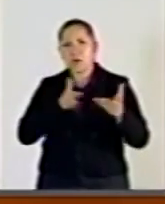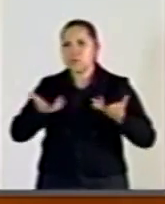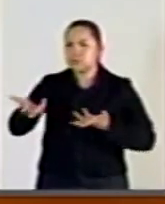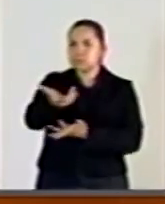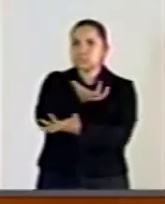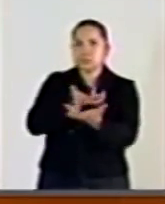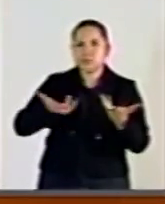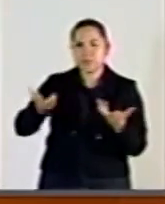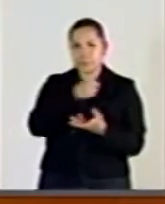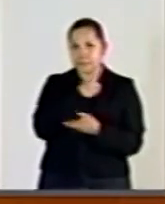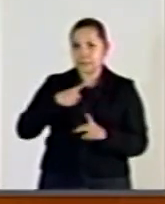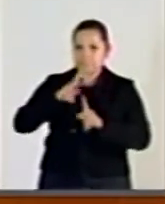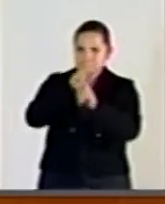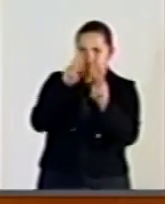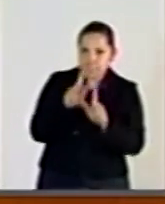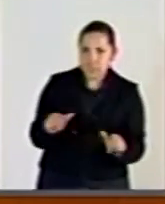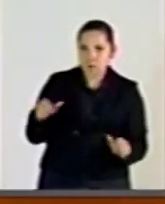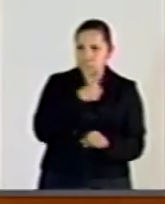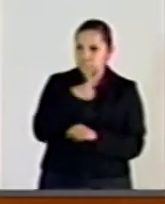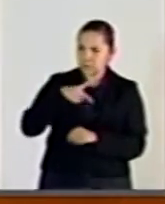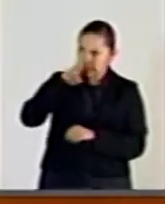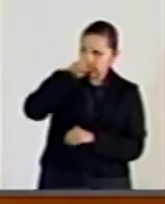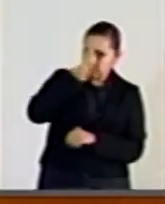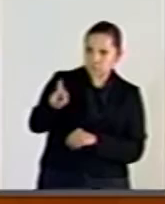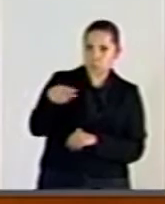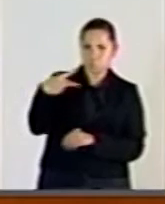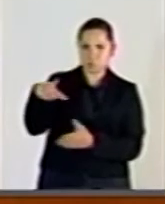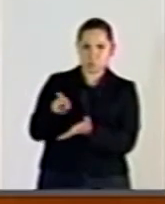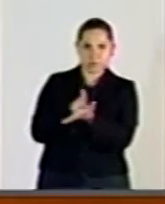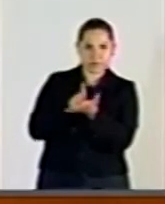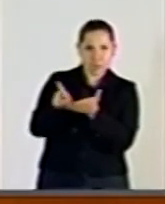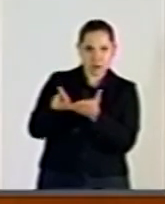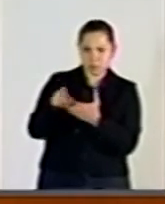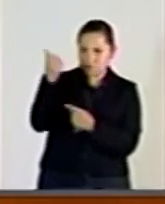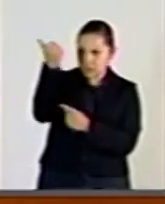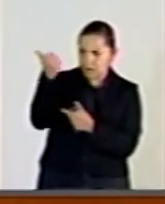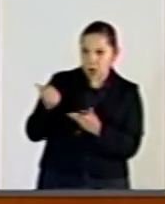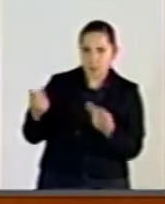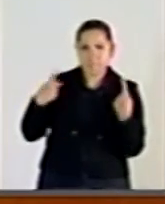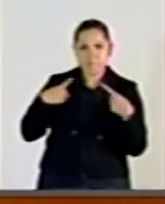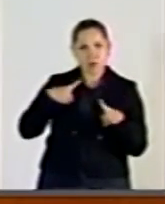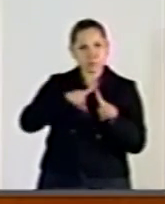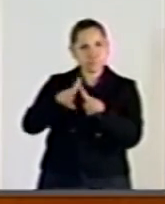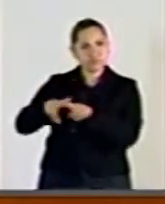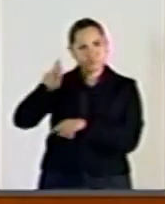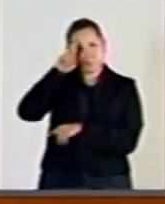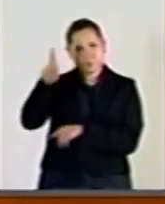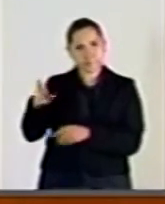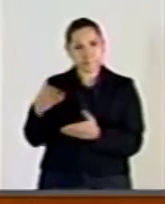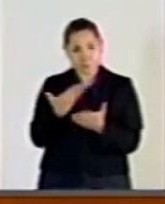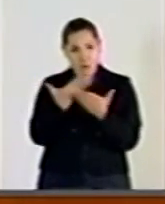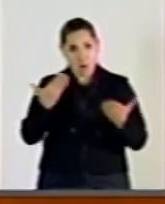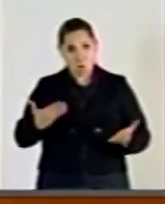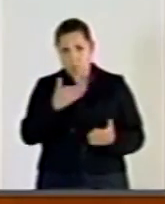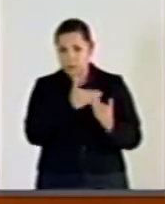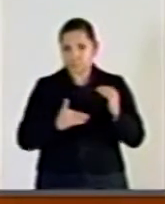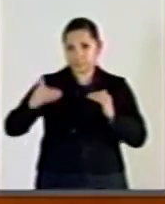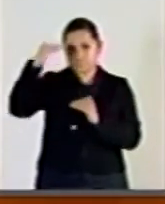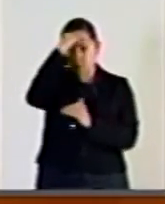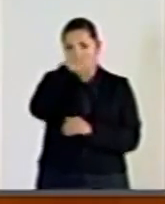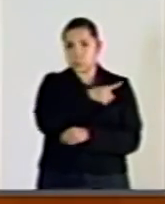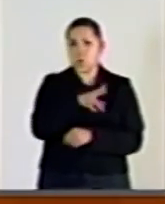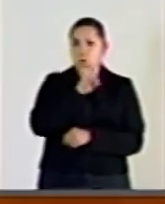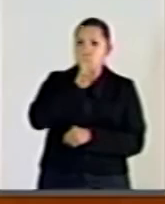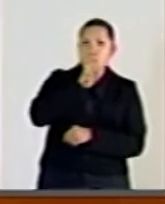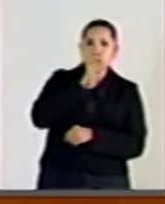y respeto a sus derechos humanos. La respuesta de la autoridad no puede